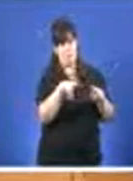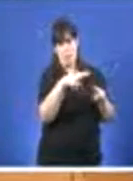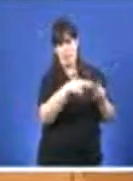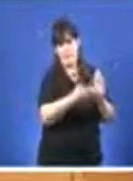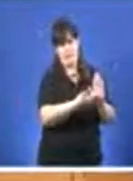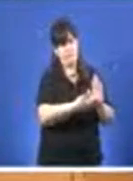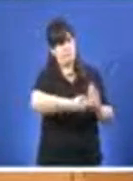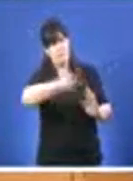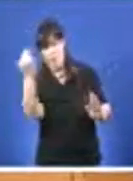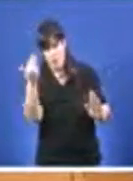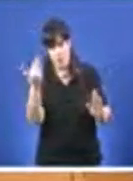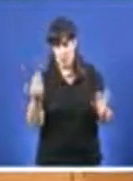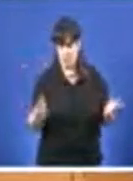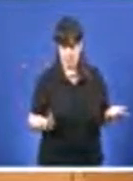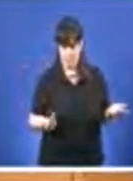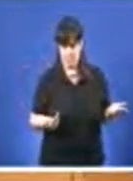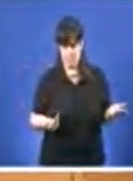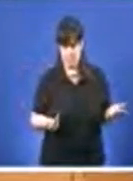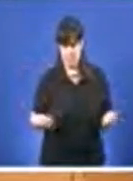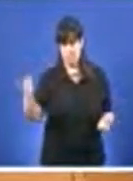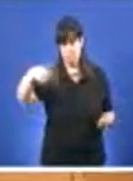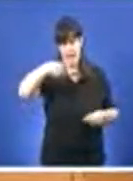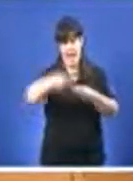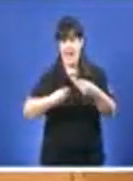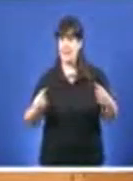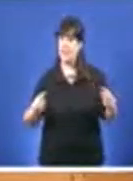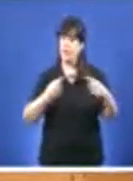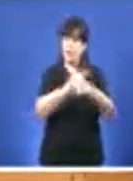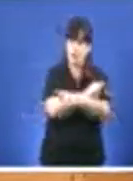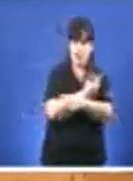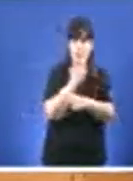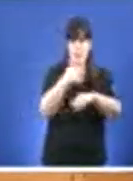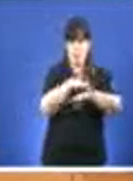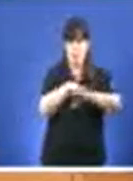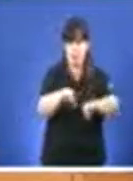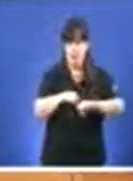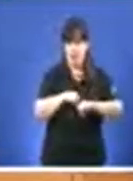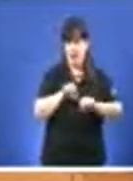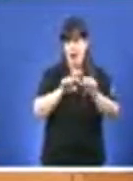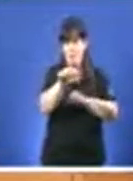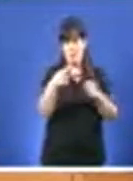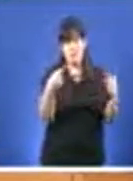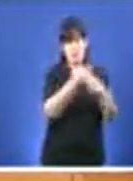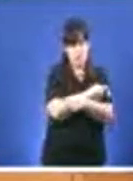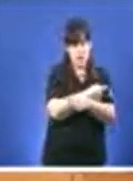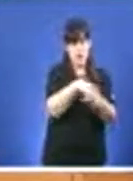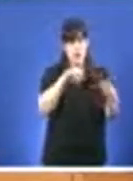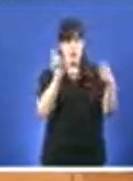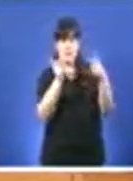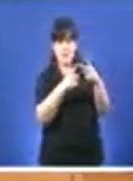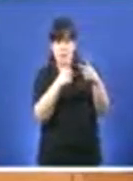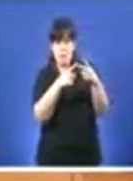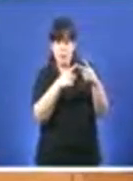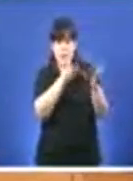Vostedes fixeron exactamente o contrario nada máis chegar ao goberno. Segundo, despolitizar os órganos reguladores pero o señor